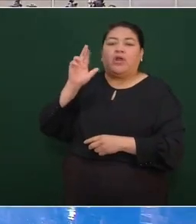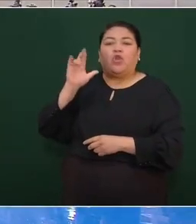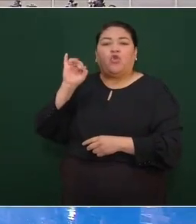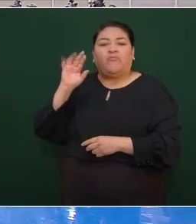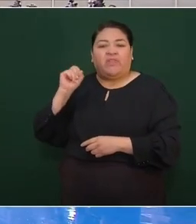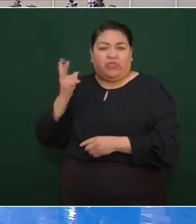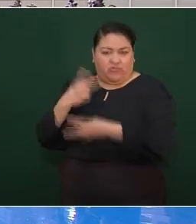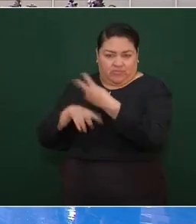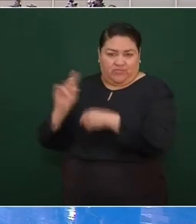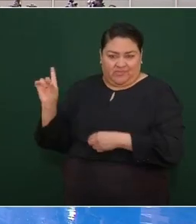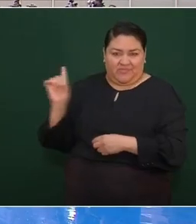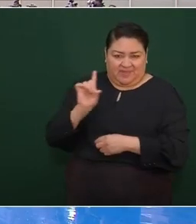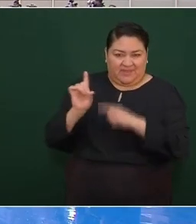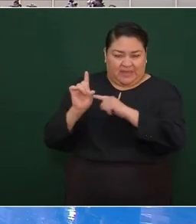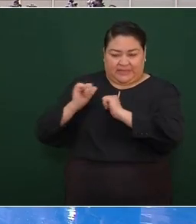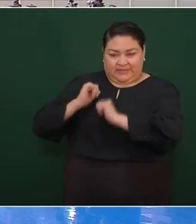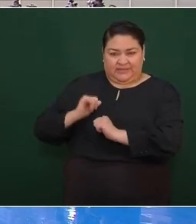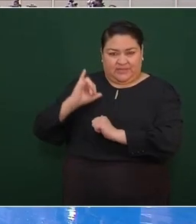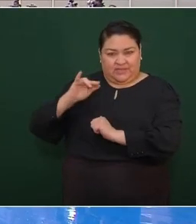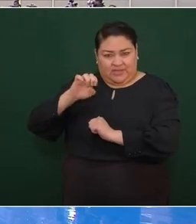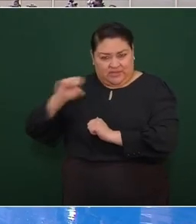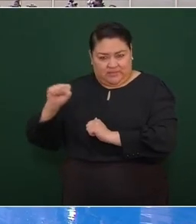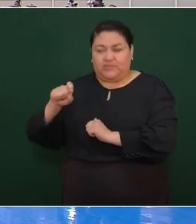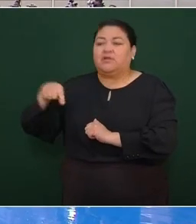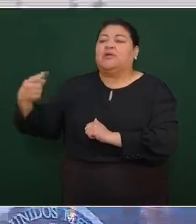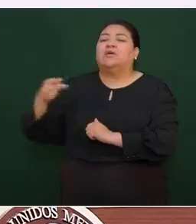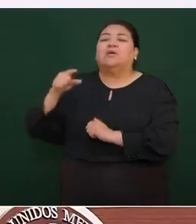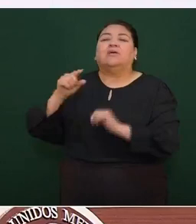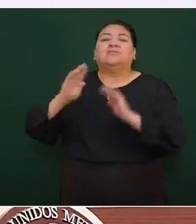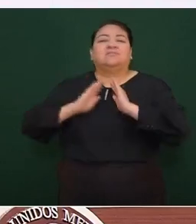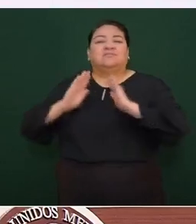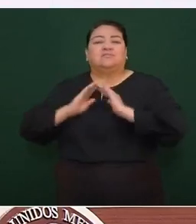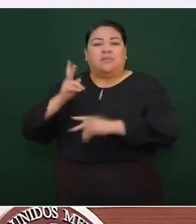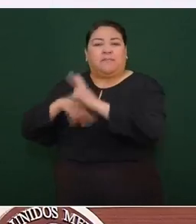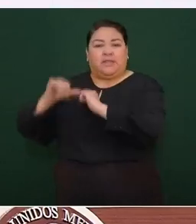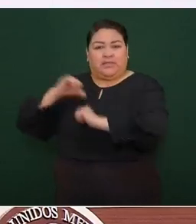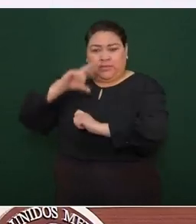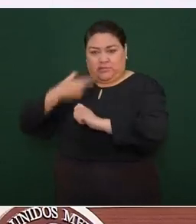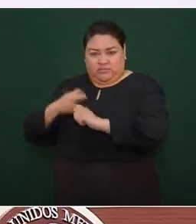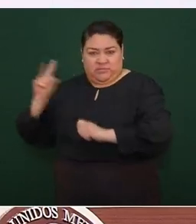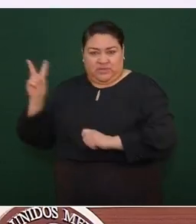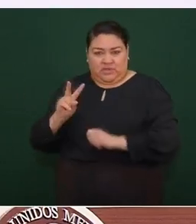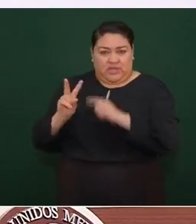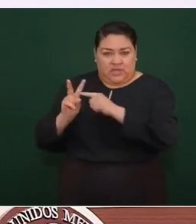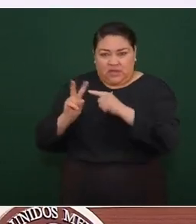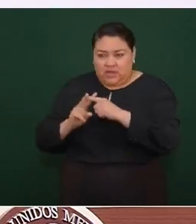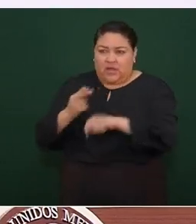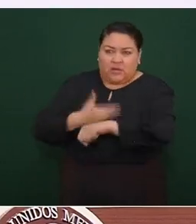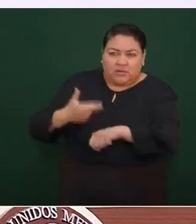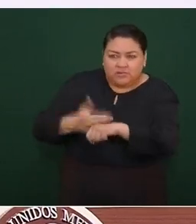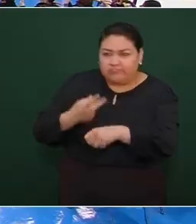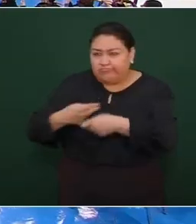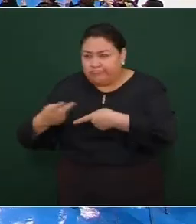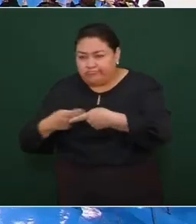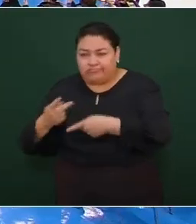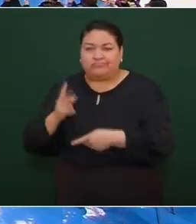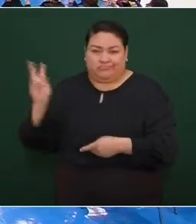ingeniero que está a cargo de la Sedena para darle paso a ese hospital tan importante